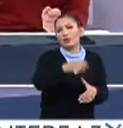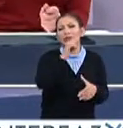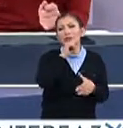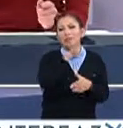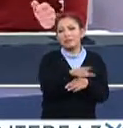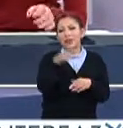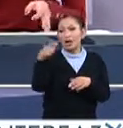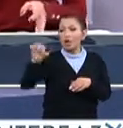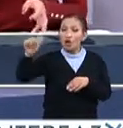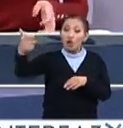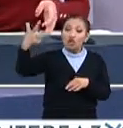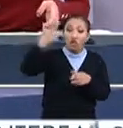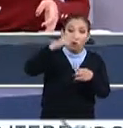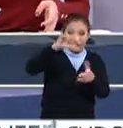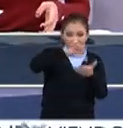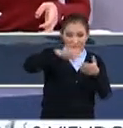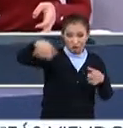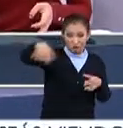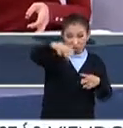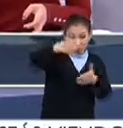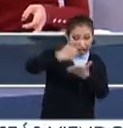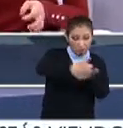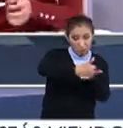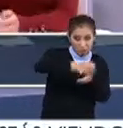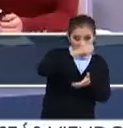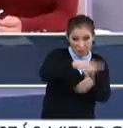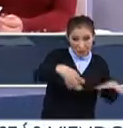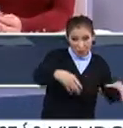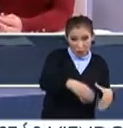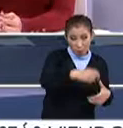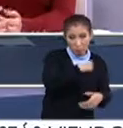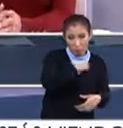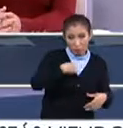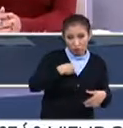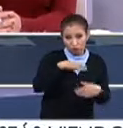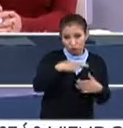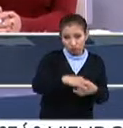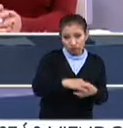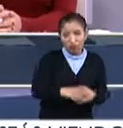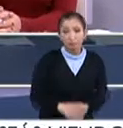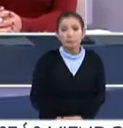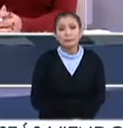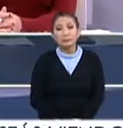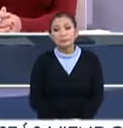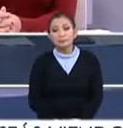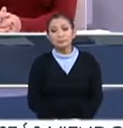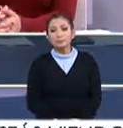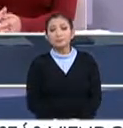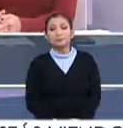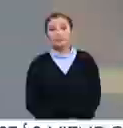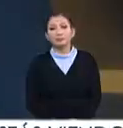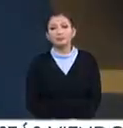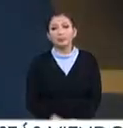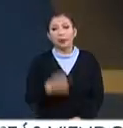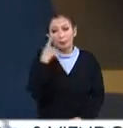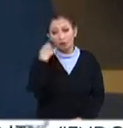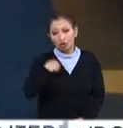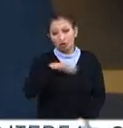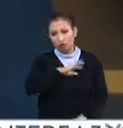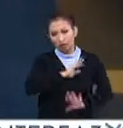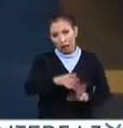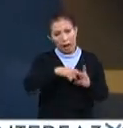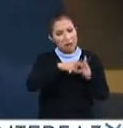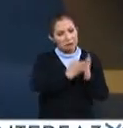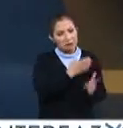parte de los ocho centros de investigación, centros de investigación que lo integra? Pues mira, nosotros estamos